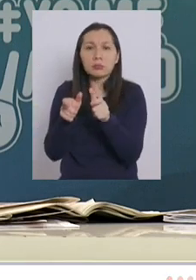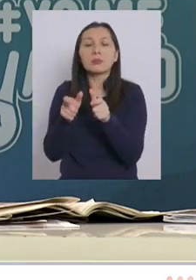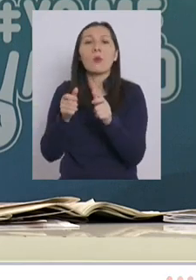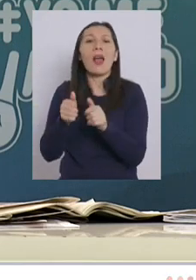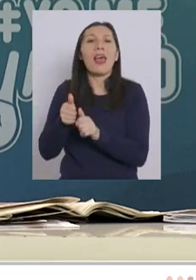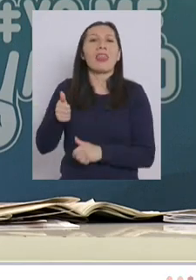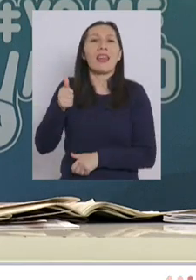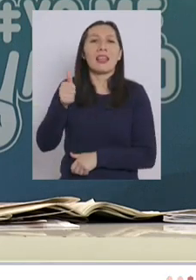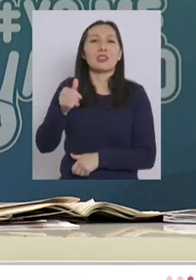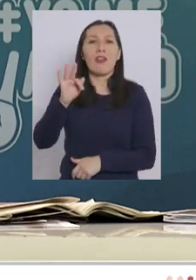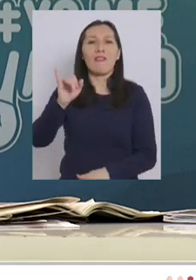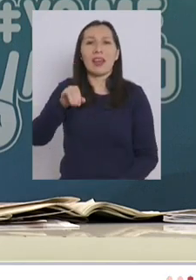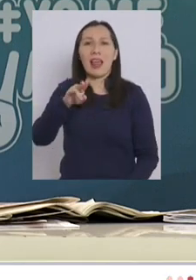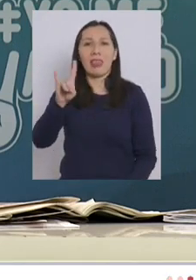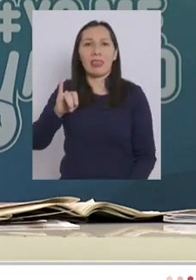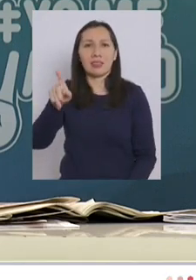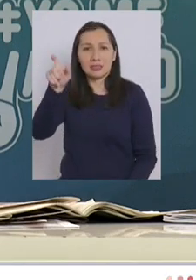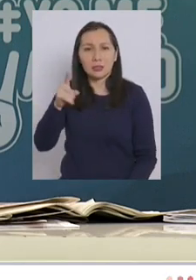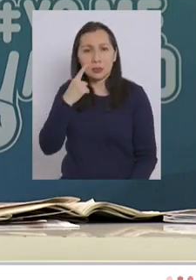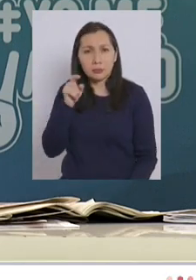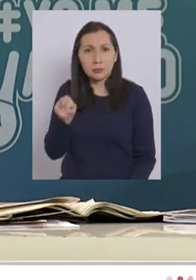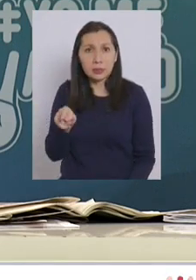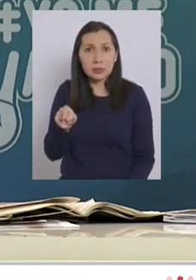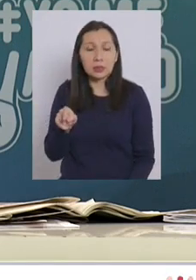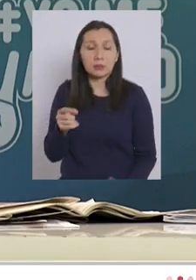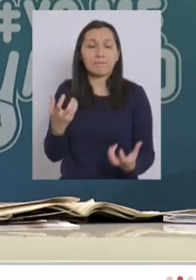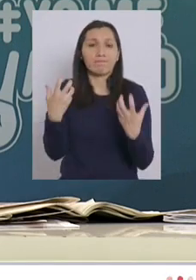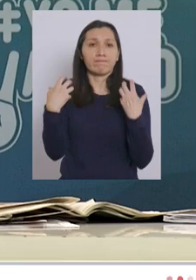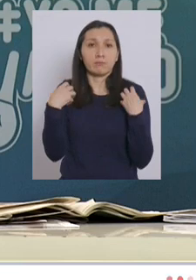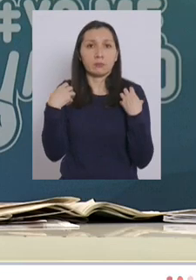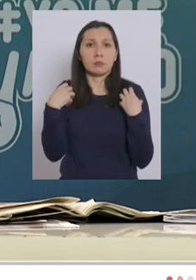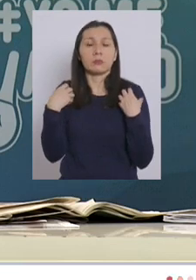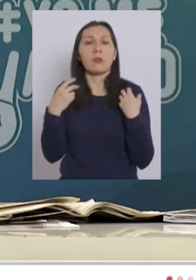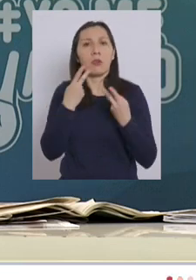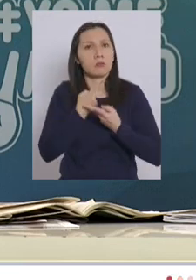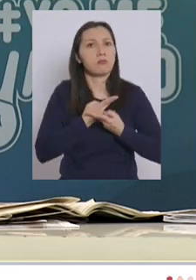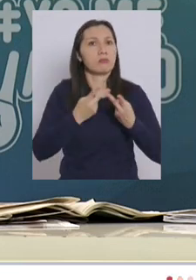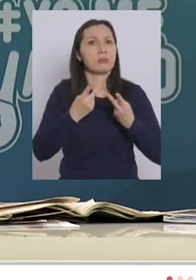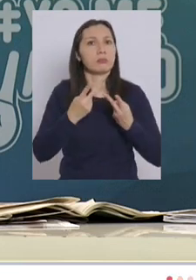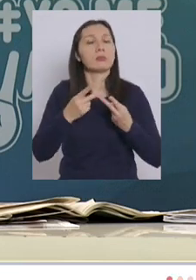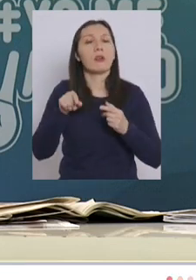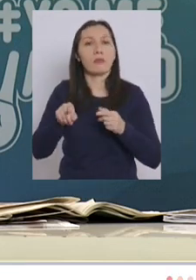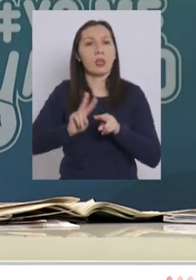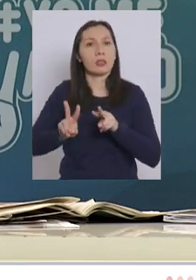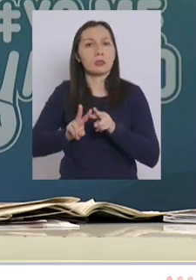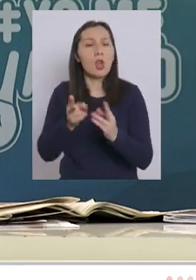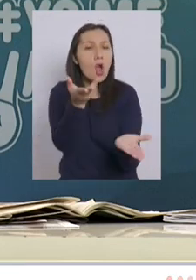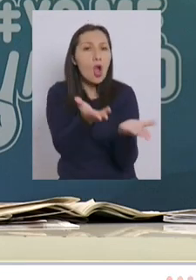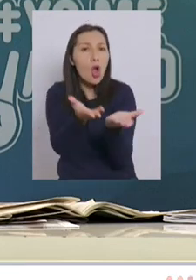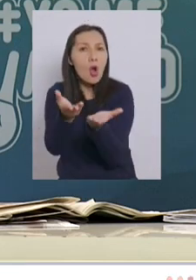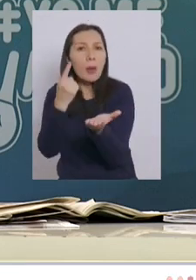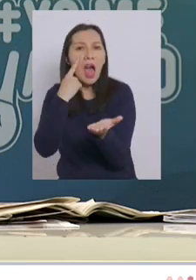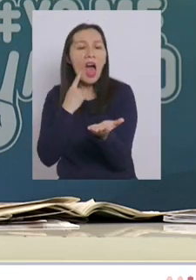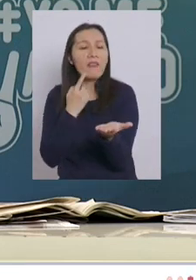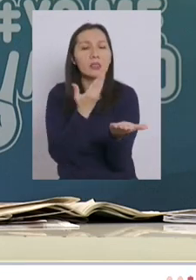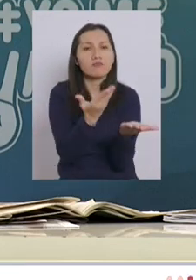dirección de Patricio Fernández va a publicitar esto o sea va a haber un comparativo